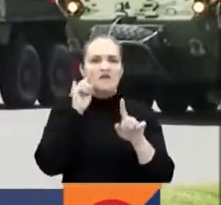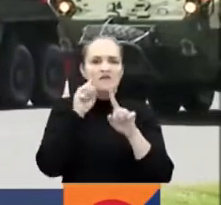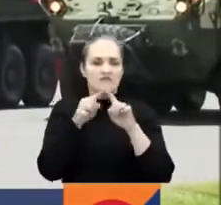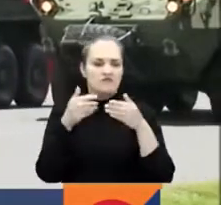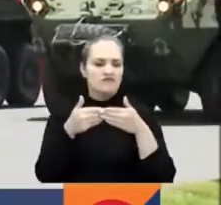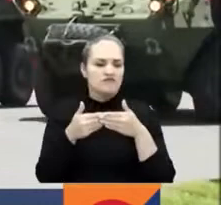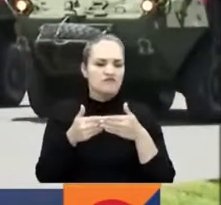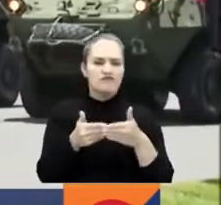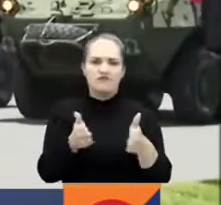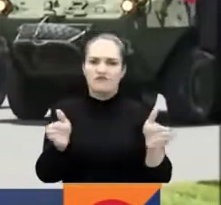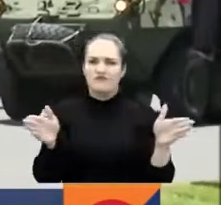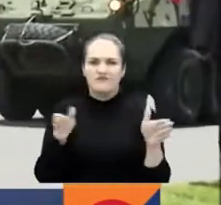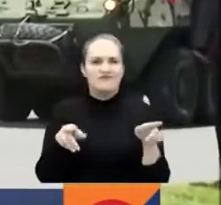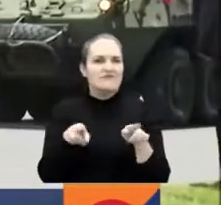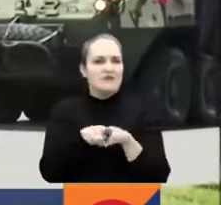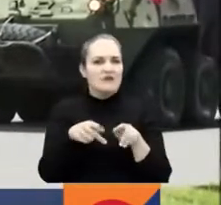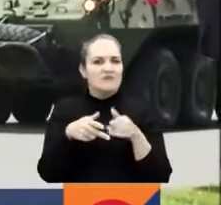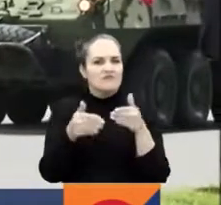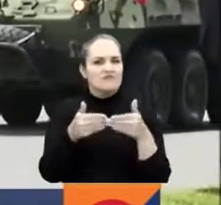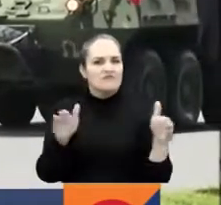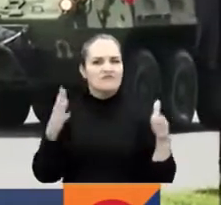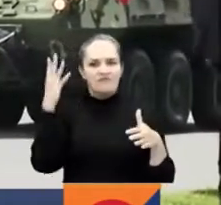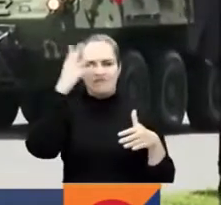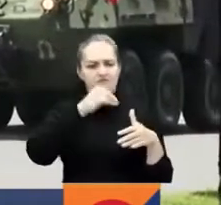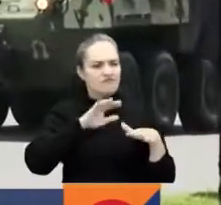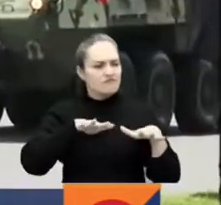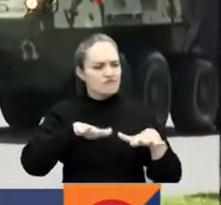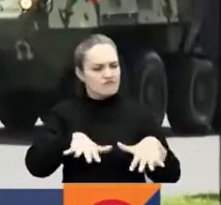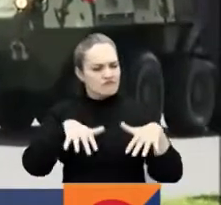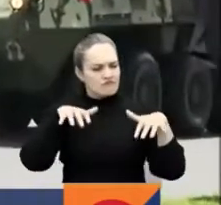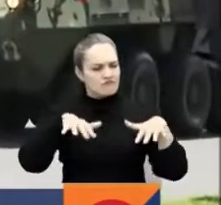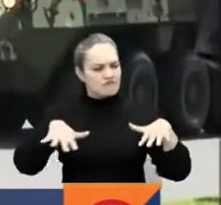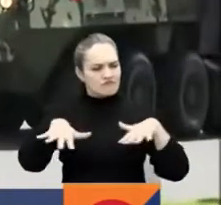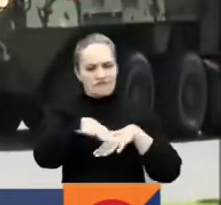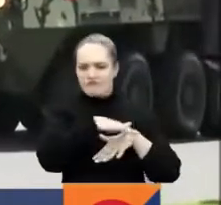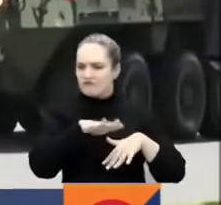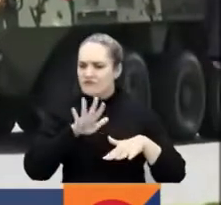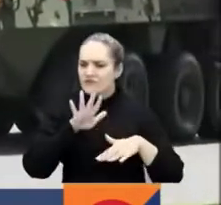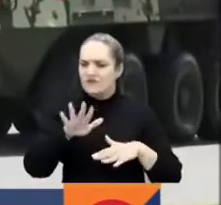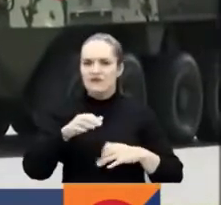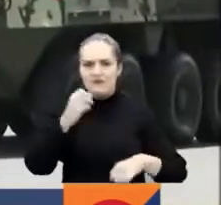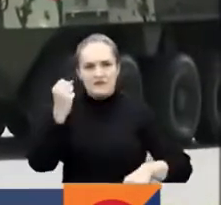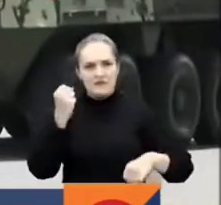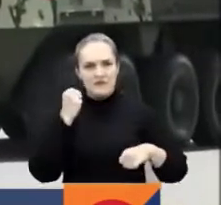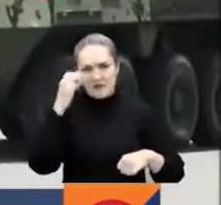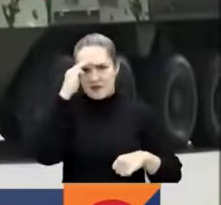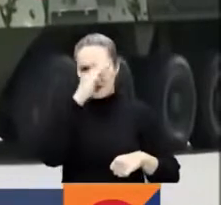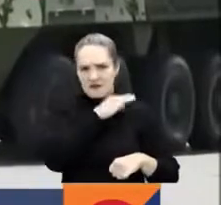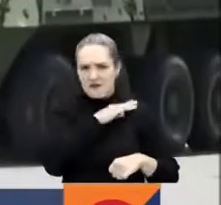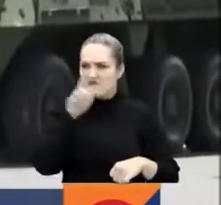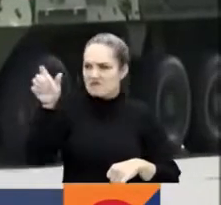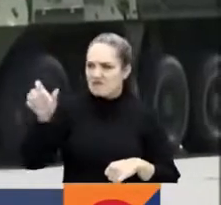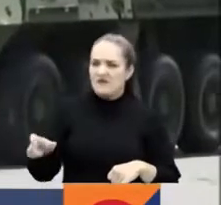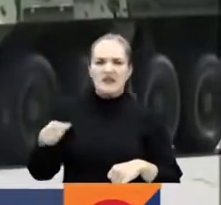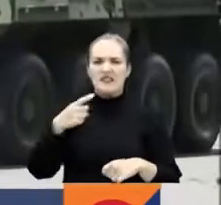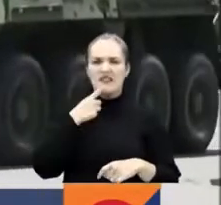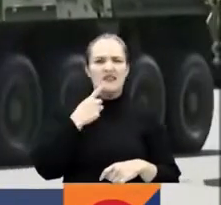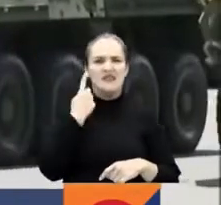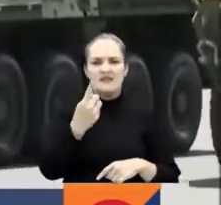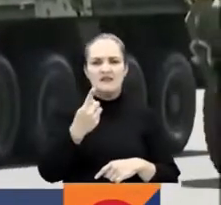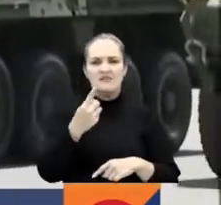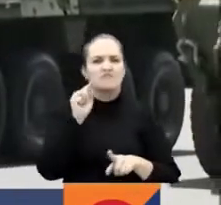este desfile, a todo este espectáculo de las fuerzas militares de nuestro país. Y esto fue lo que dijo, un mensaje de unión a todos los